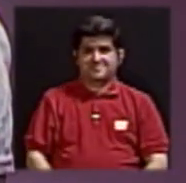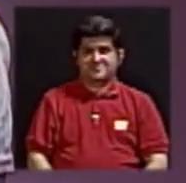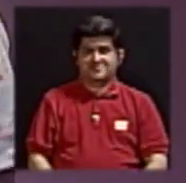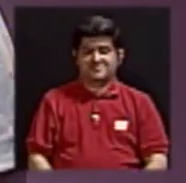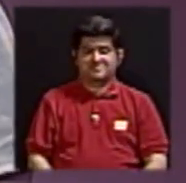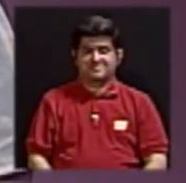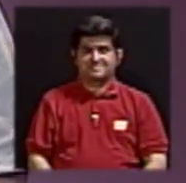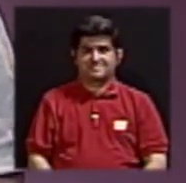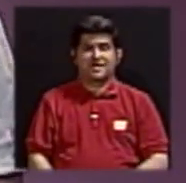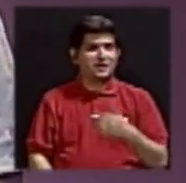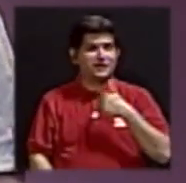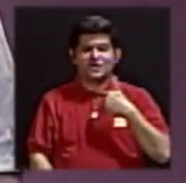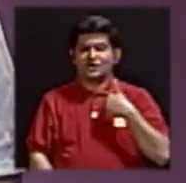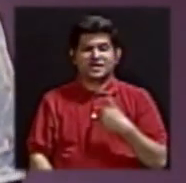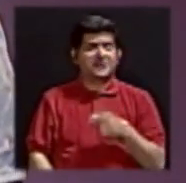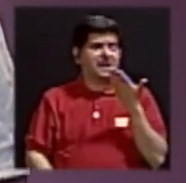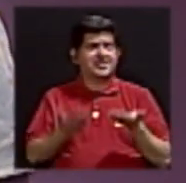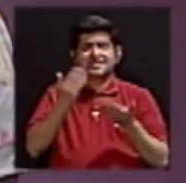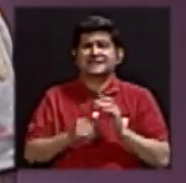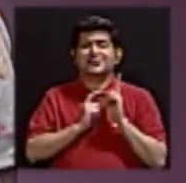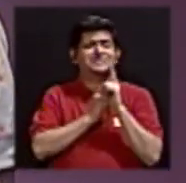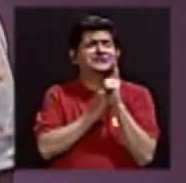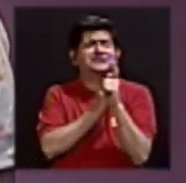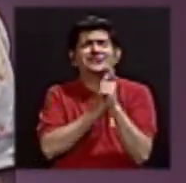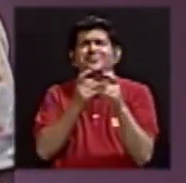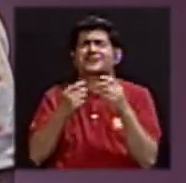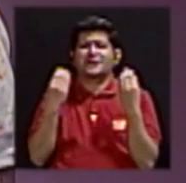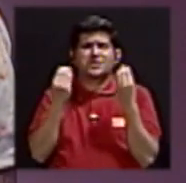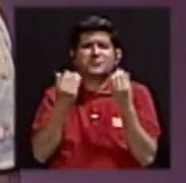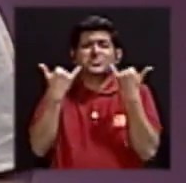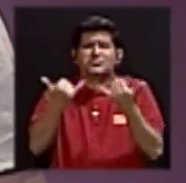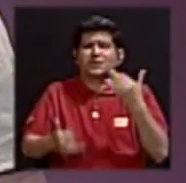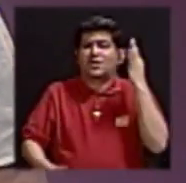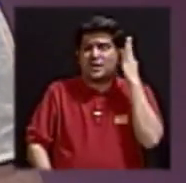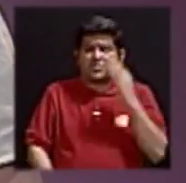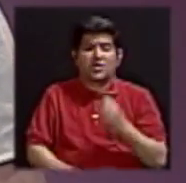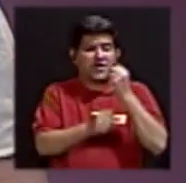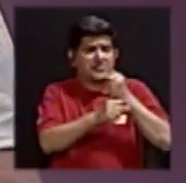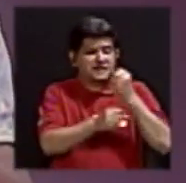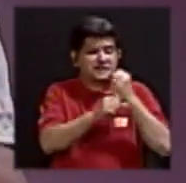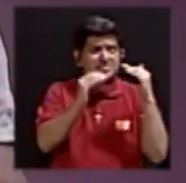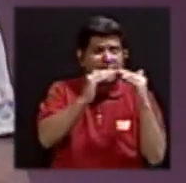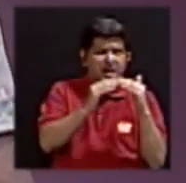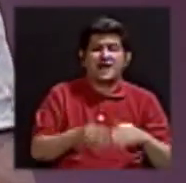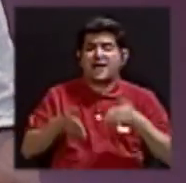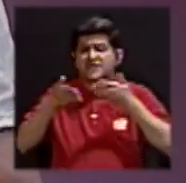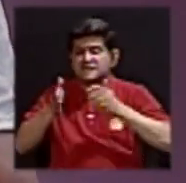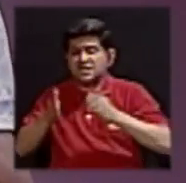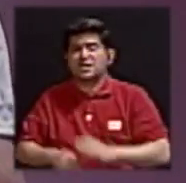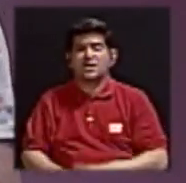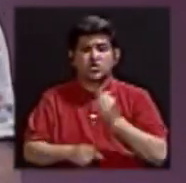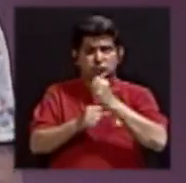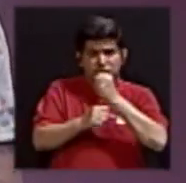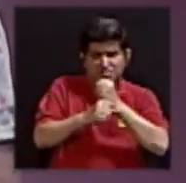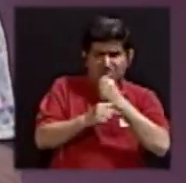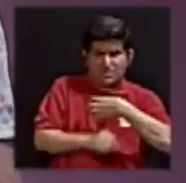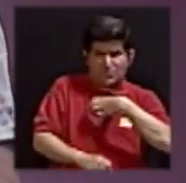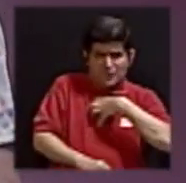No tenían que correr y correr como corremos ahora las mujeres, que las tareas, que los hijos, que el trabajo.